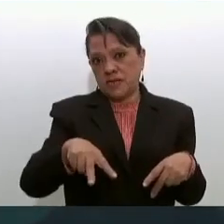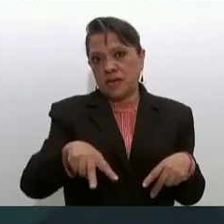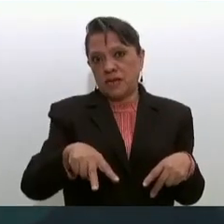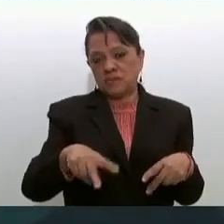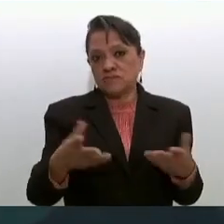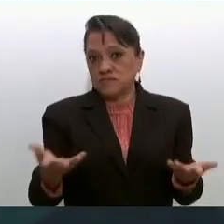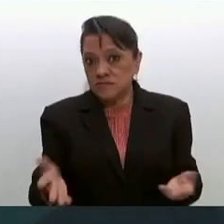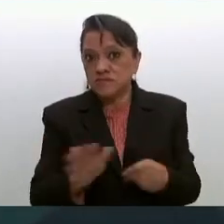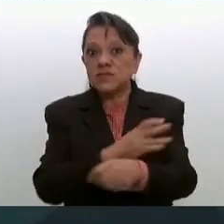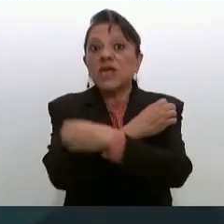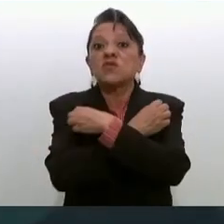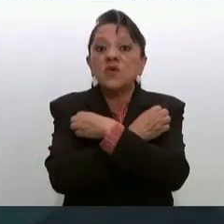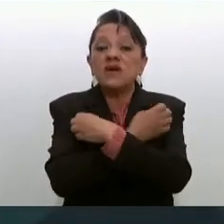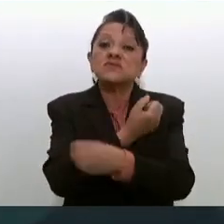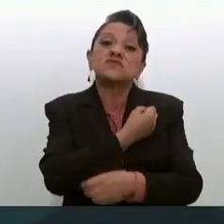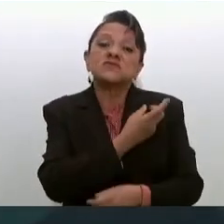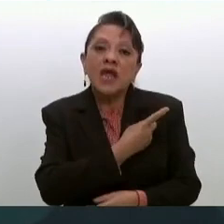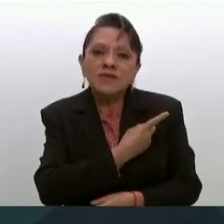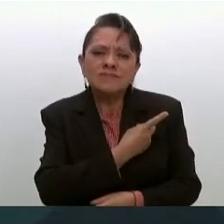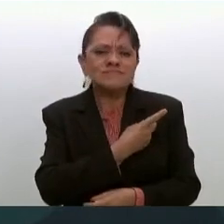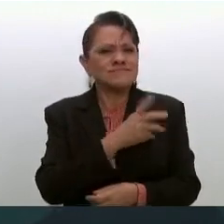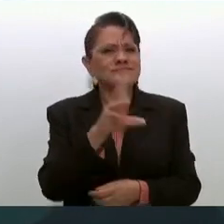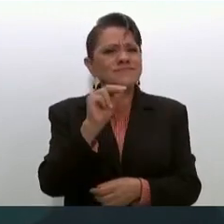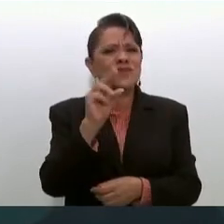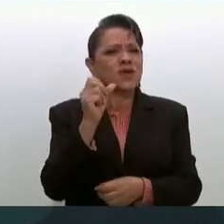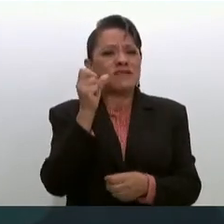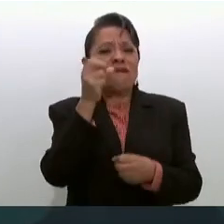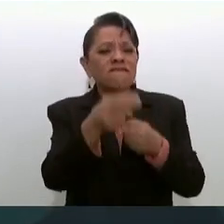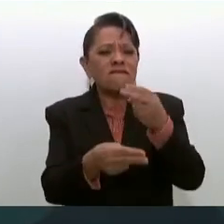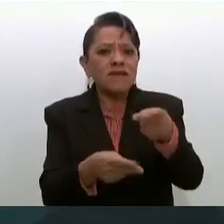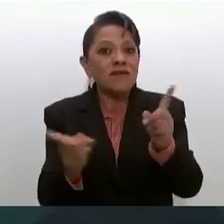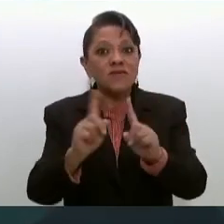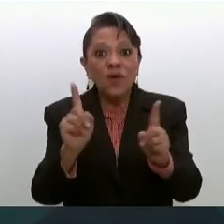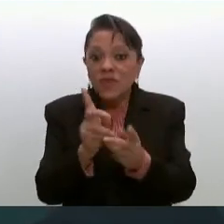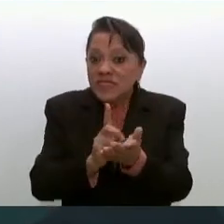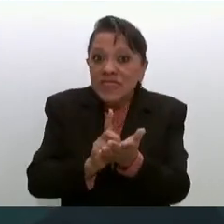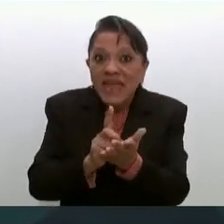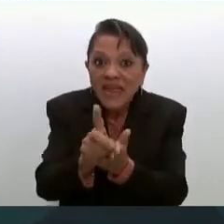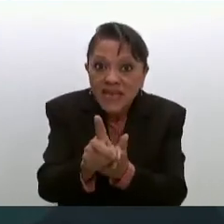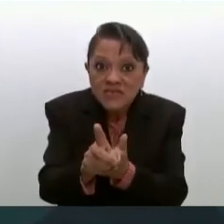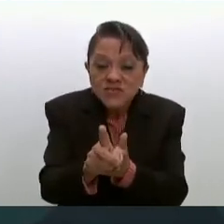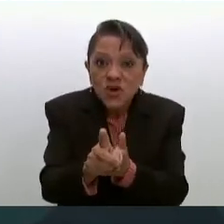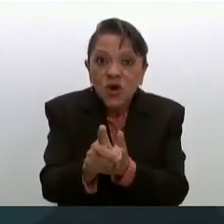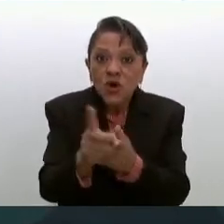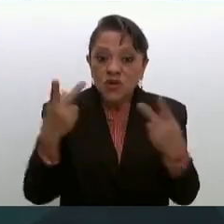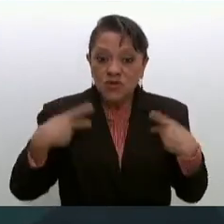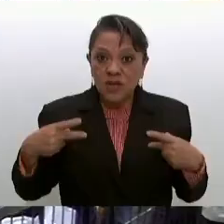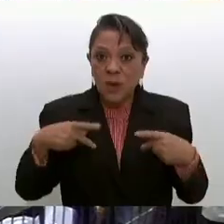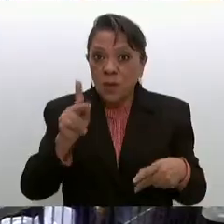educación y la salud no son privilegios son derechos de nuestro pueblo